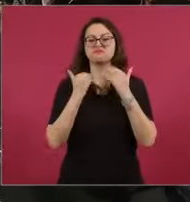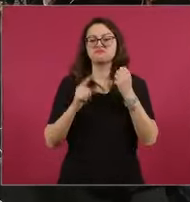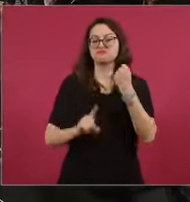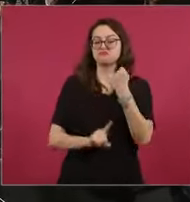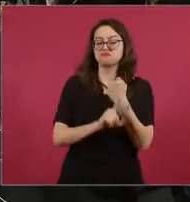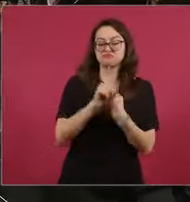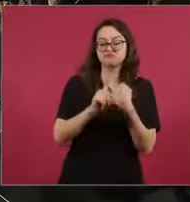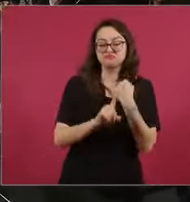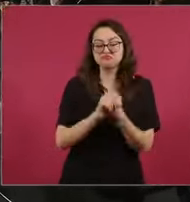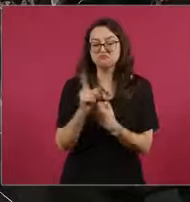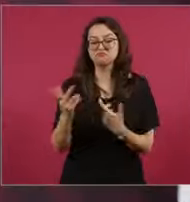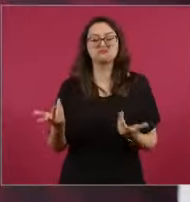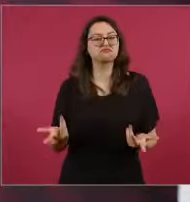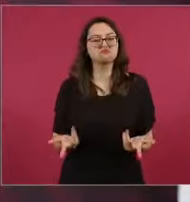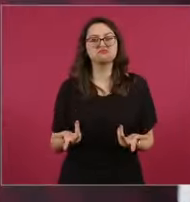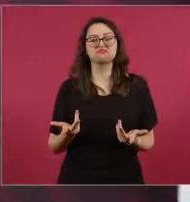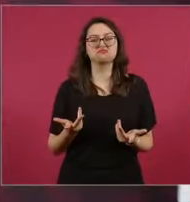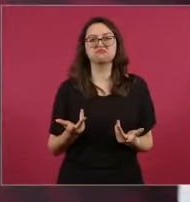internacional